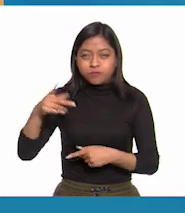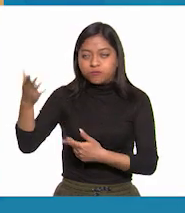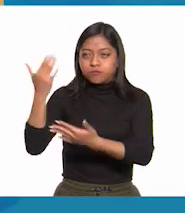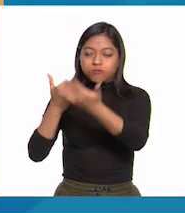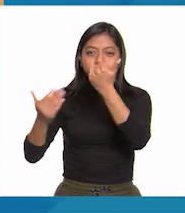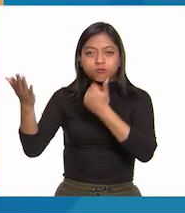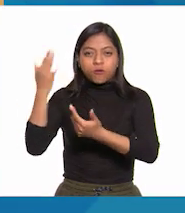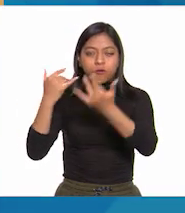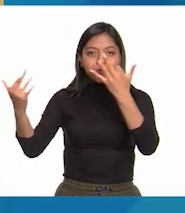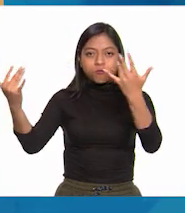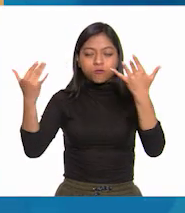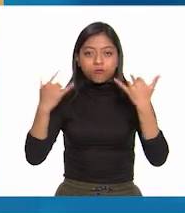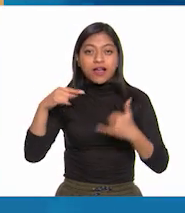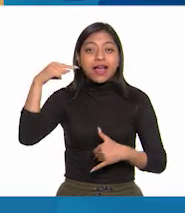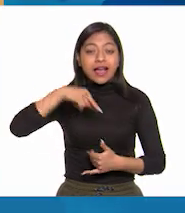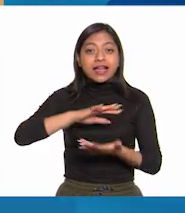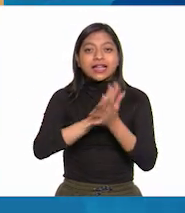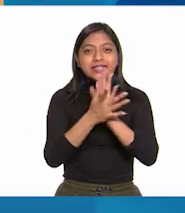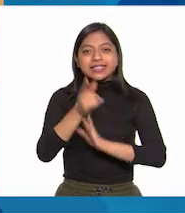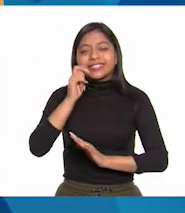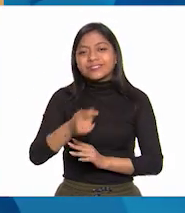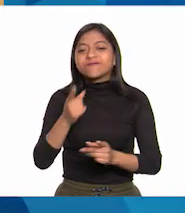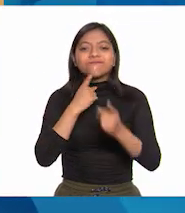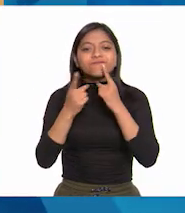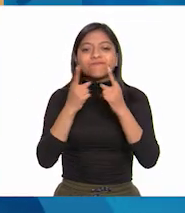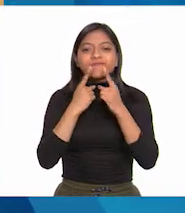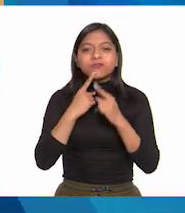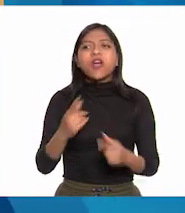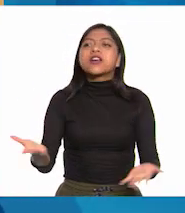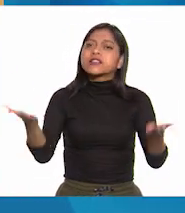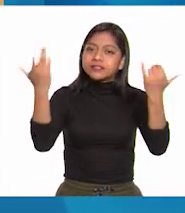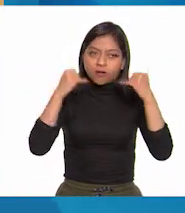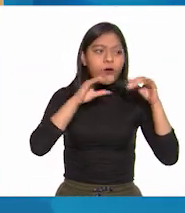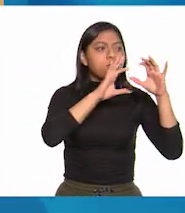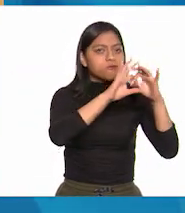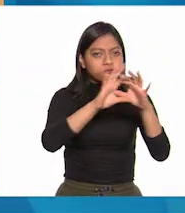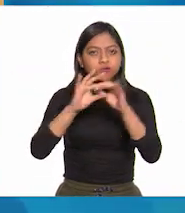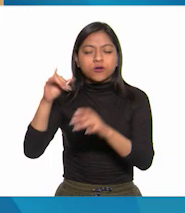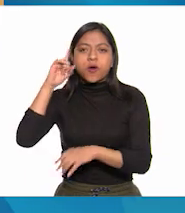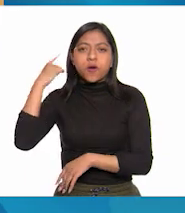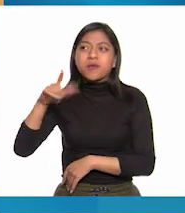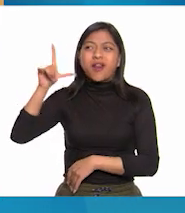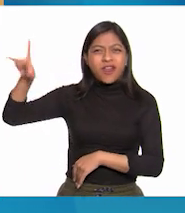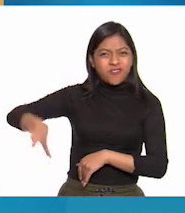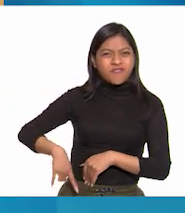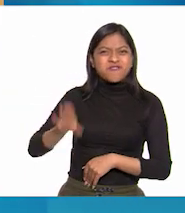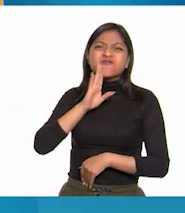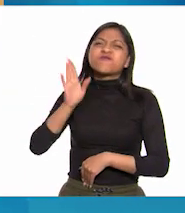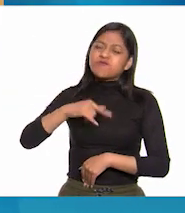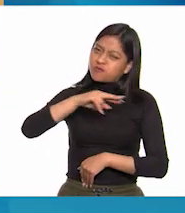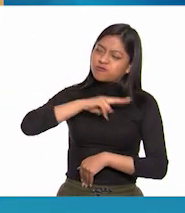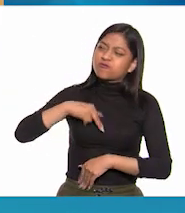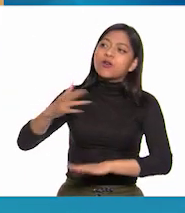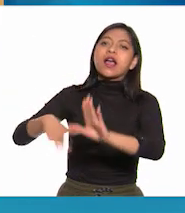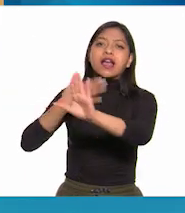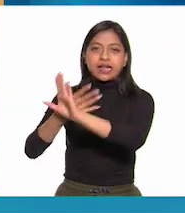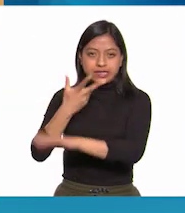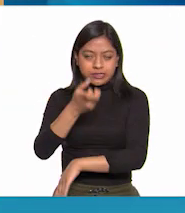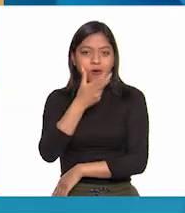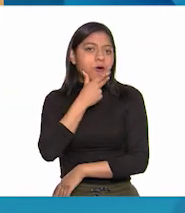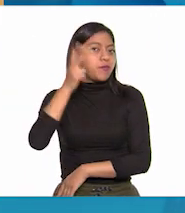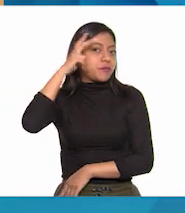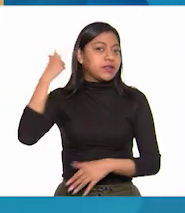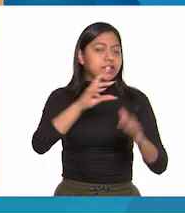La misa se convirtió en una arenga. Hay que unirnos y luchar contra el mal gobierno, exhortaba Hidalgo.